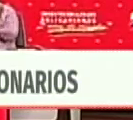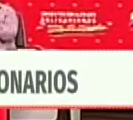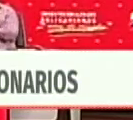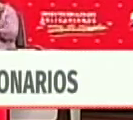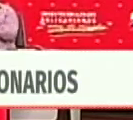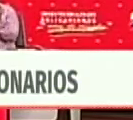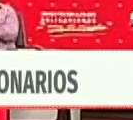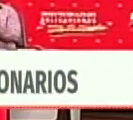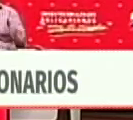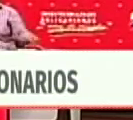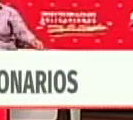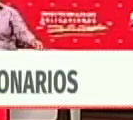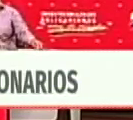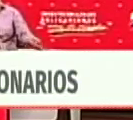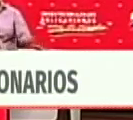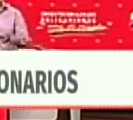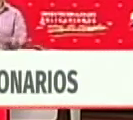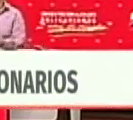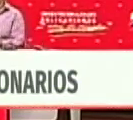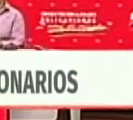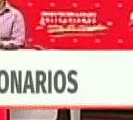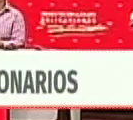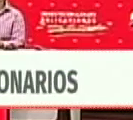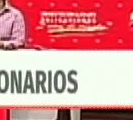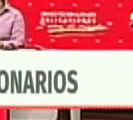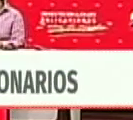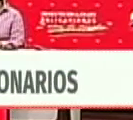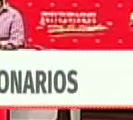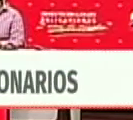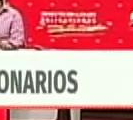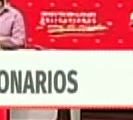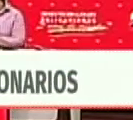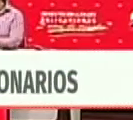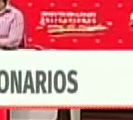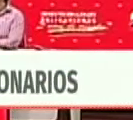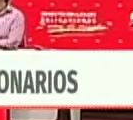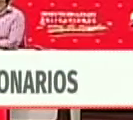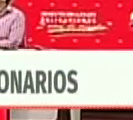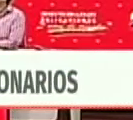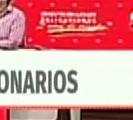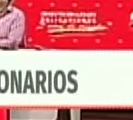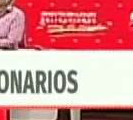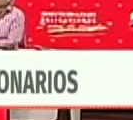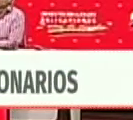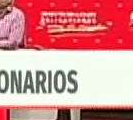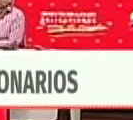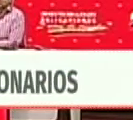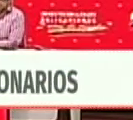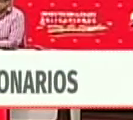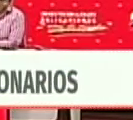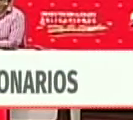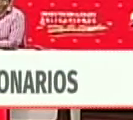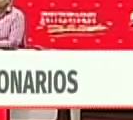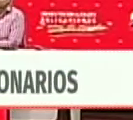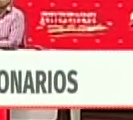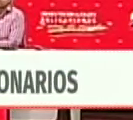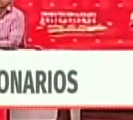alcaldes del país, Erika del Valle Faría Peña. Mi saludo.